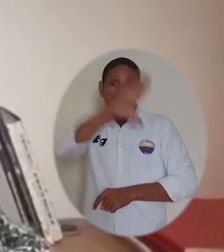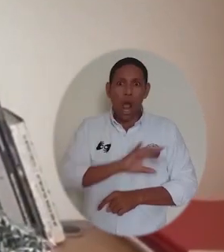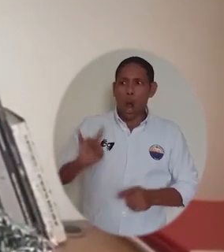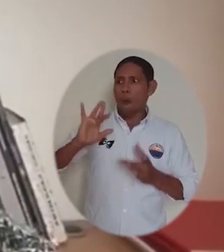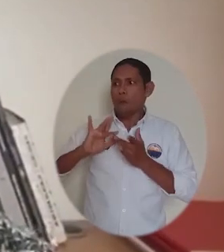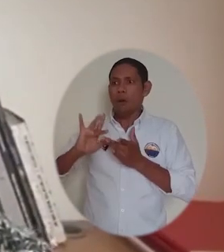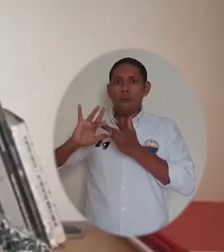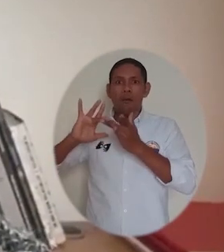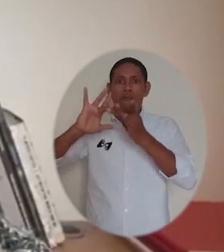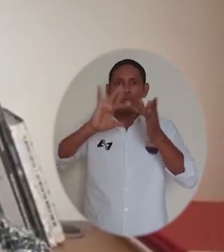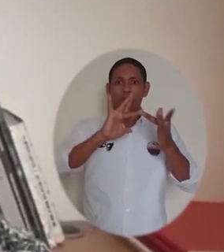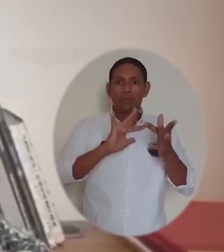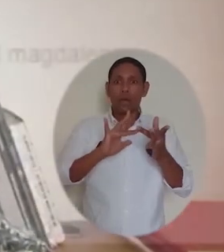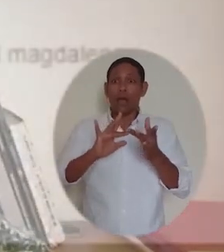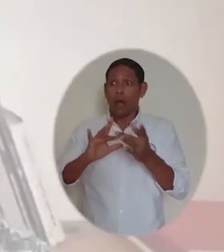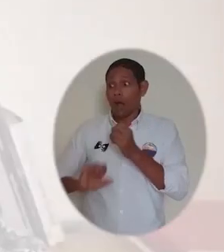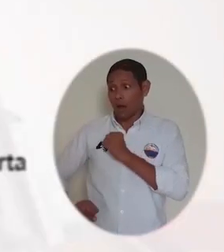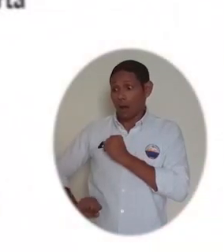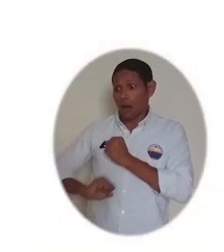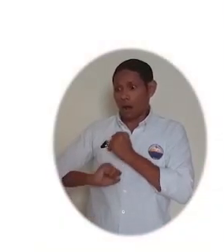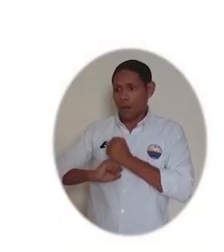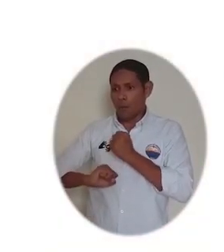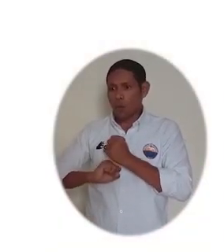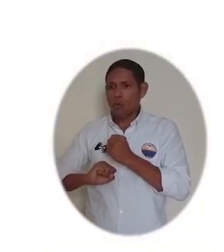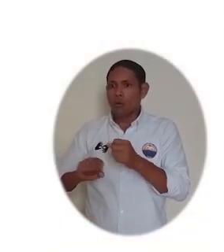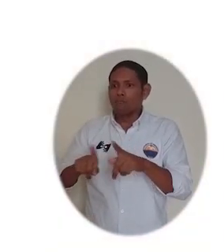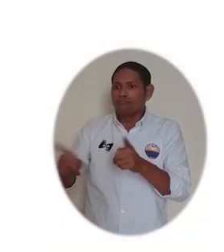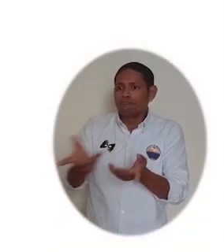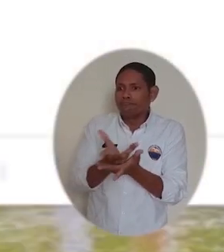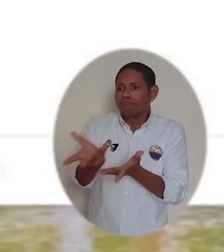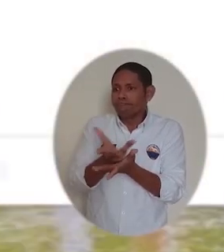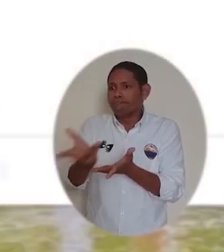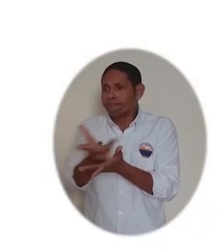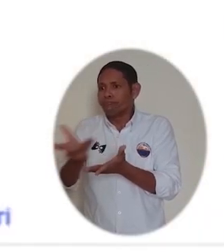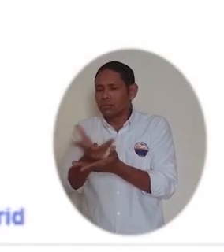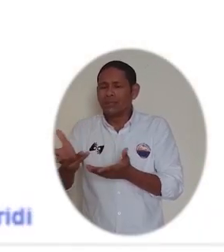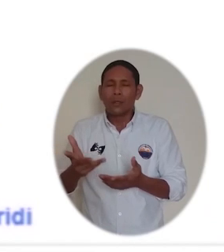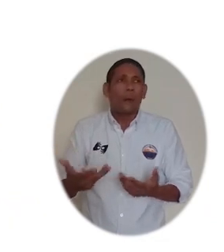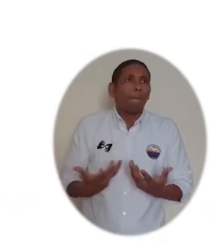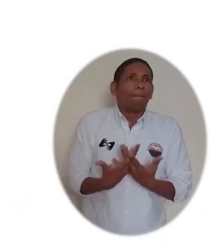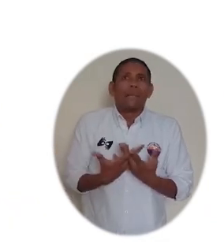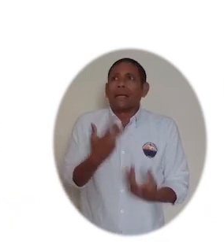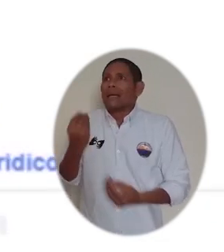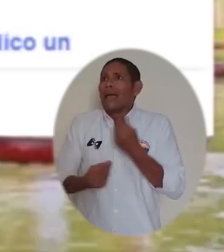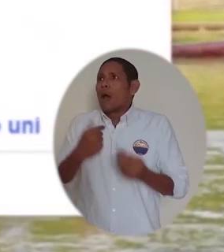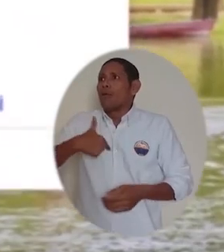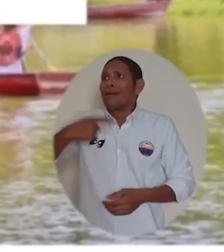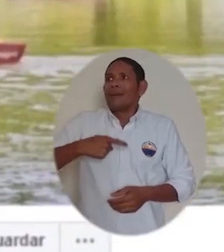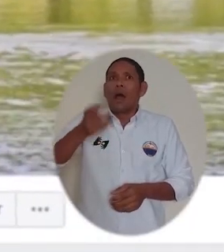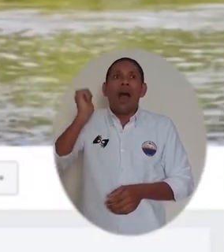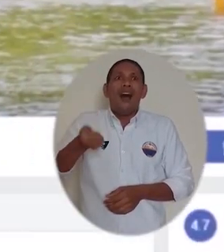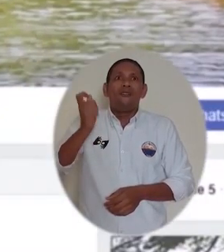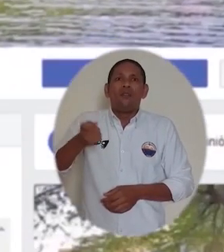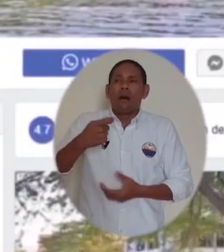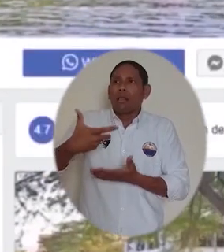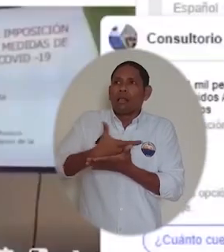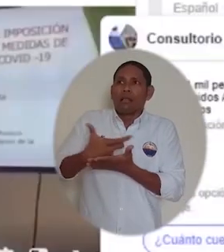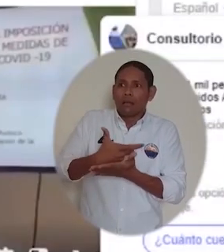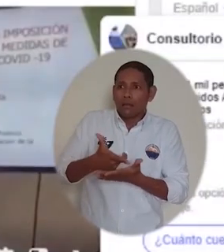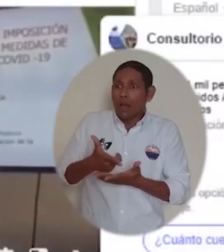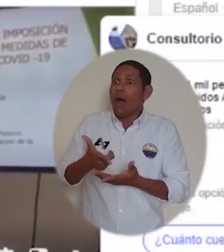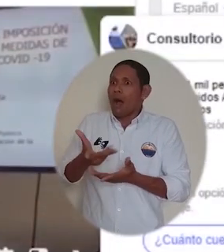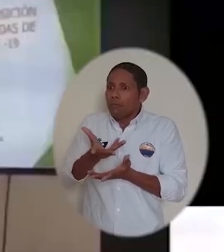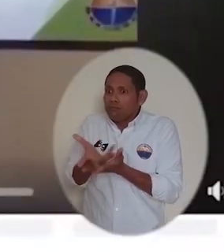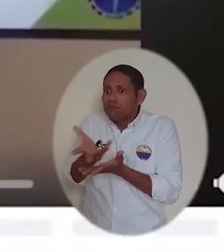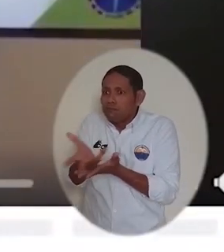que a través de sus consultorios jurídicos nos apoyan en el acceso a la asesoría jurídica de personas en situación de vulnerabilidad.